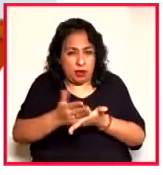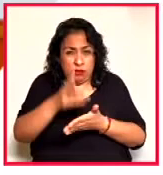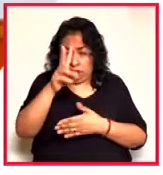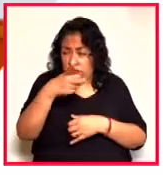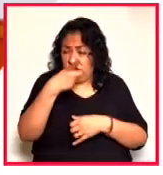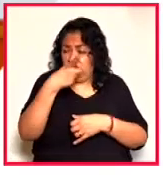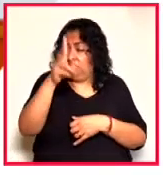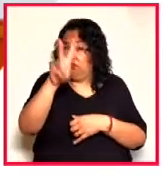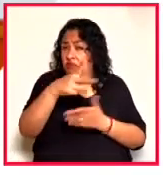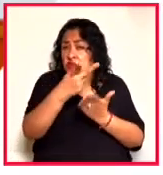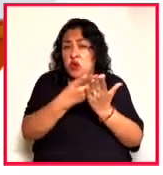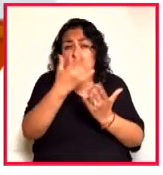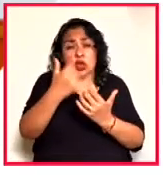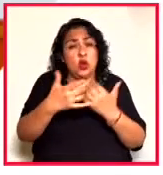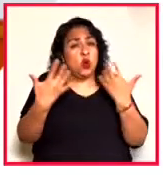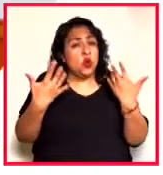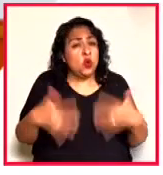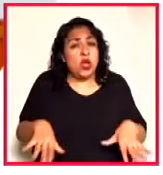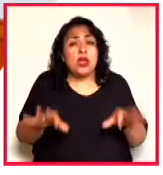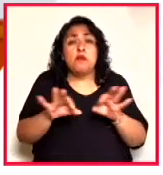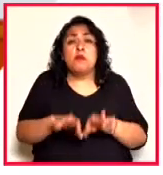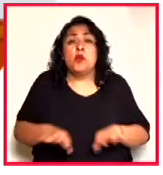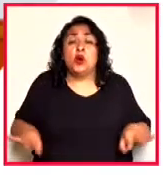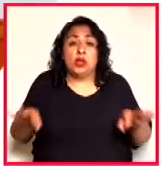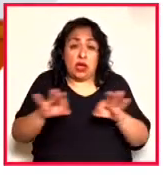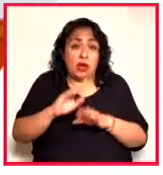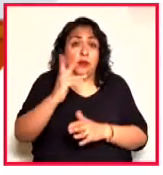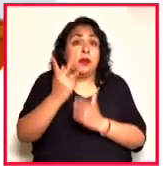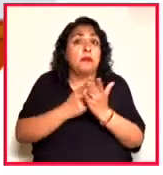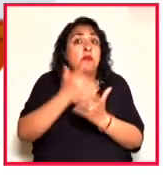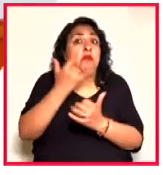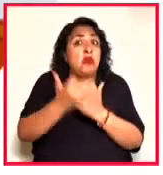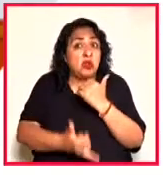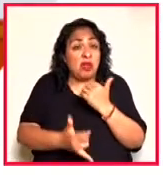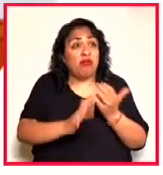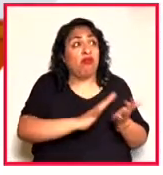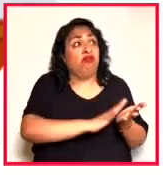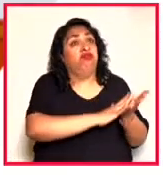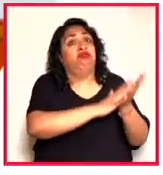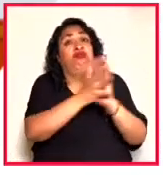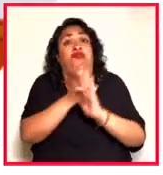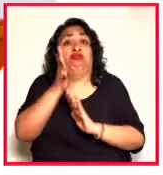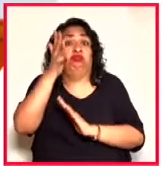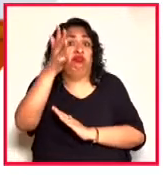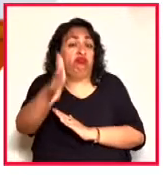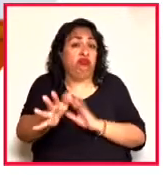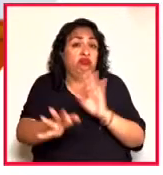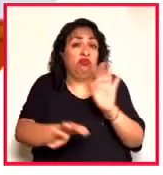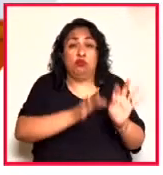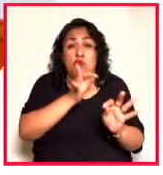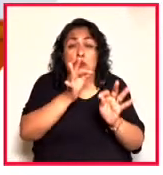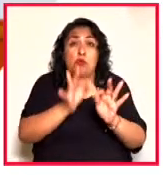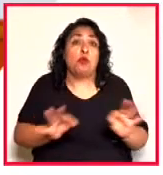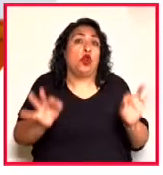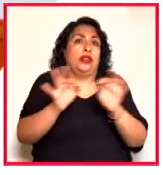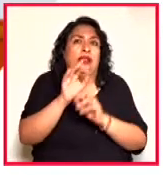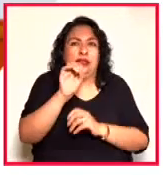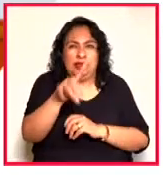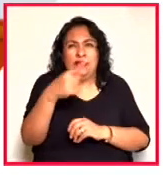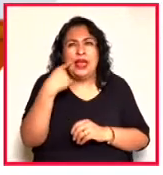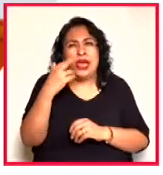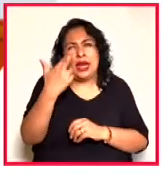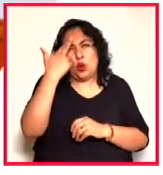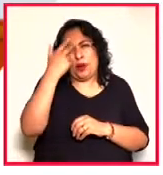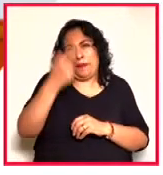proyecto de mayor calado, un proyecto que puede trascender muchísimo y que tiene que ver, fíjate, tú recordarás que el primer